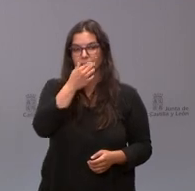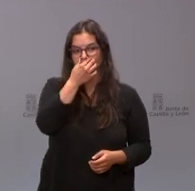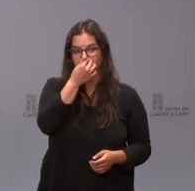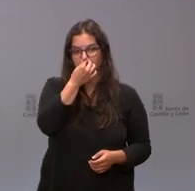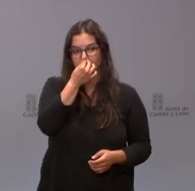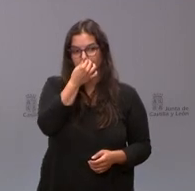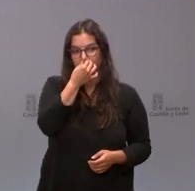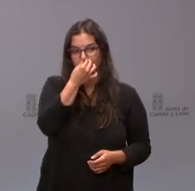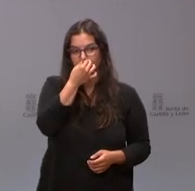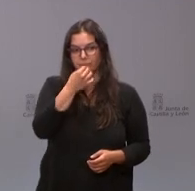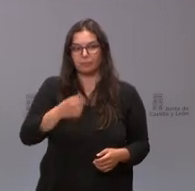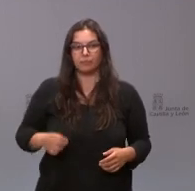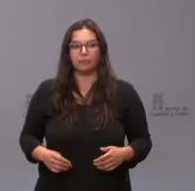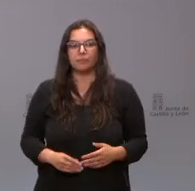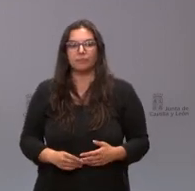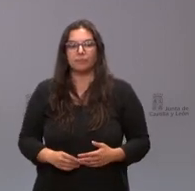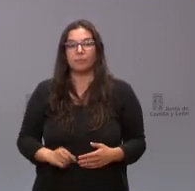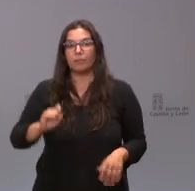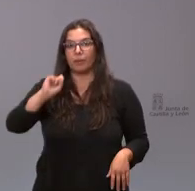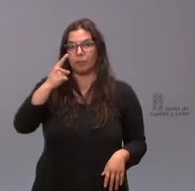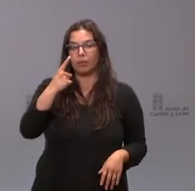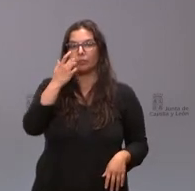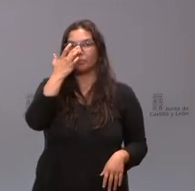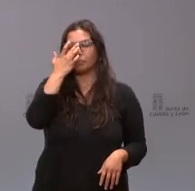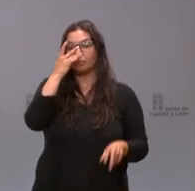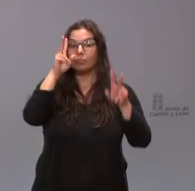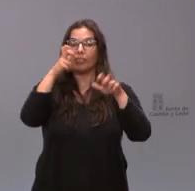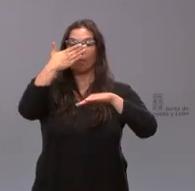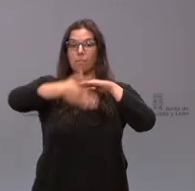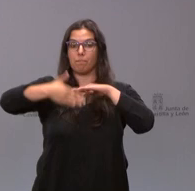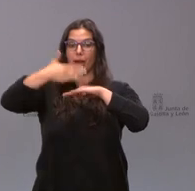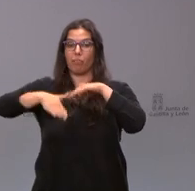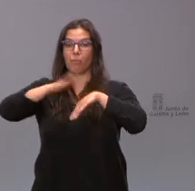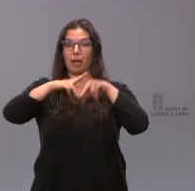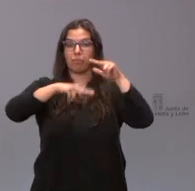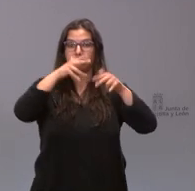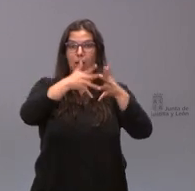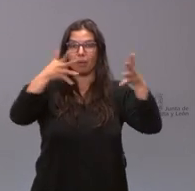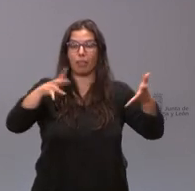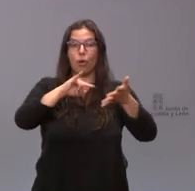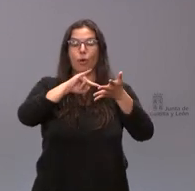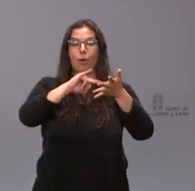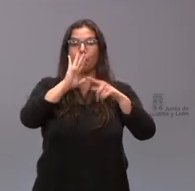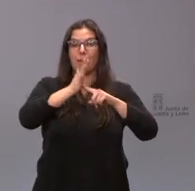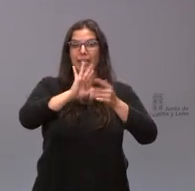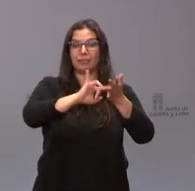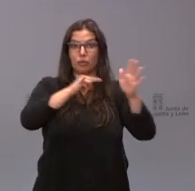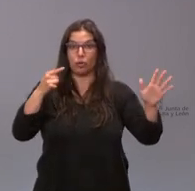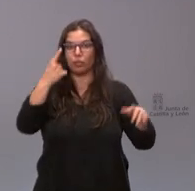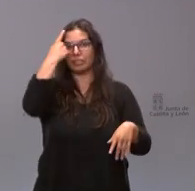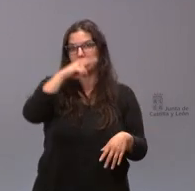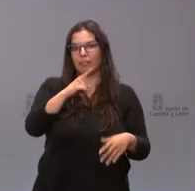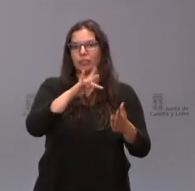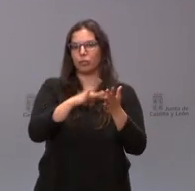pues en primer lugar sobre los plazos para la ampliación del parque tecnológico saben ustedes que se suscribió un convenio con el